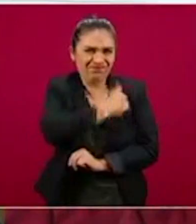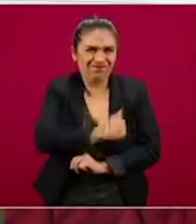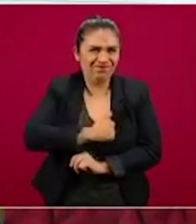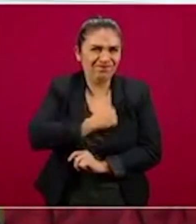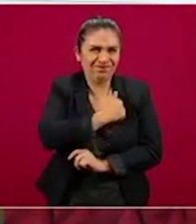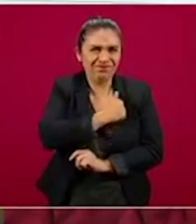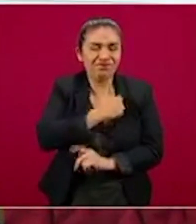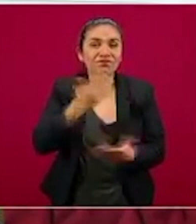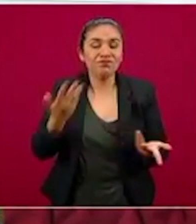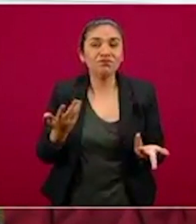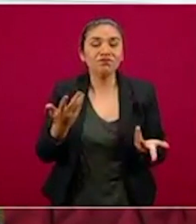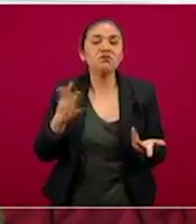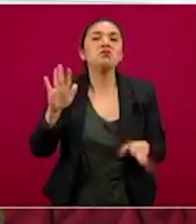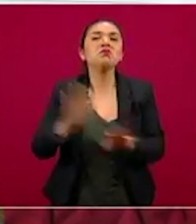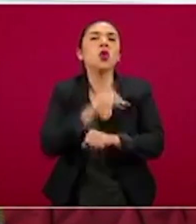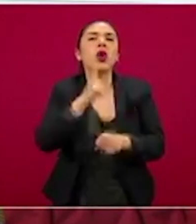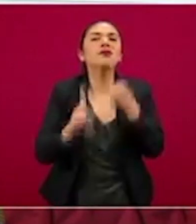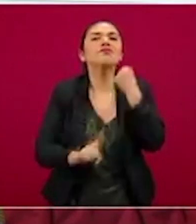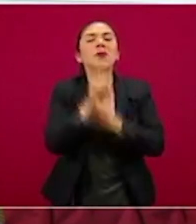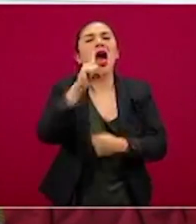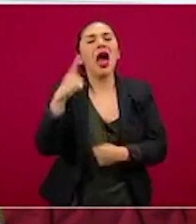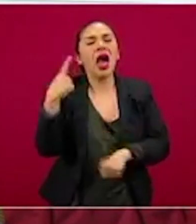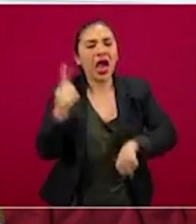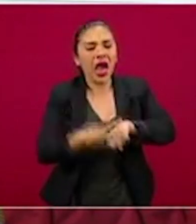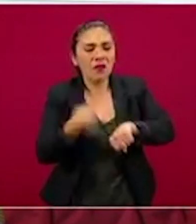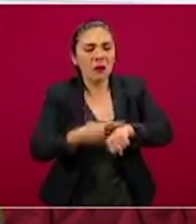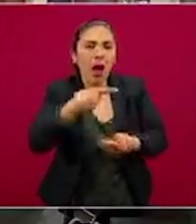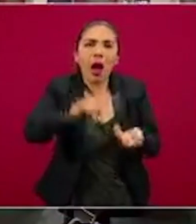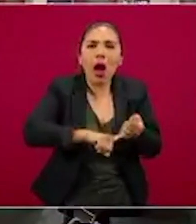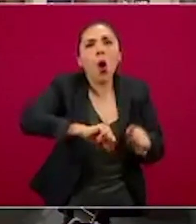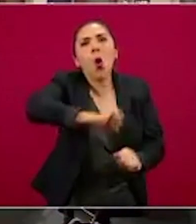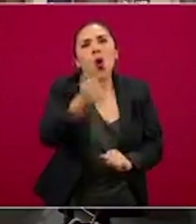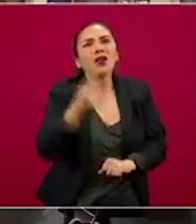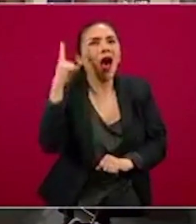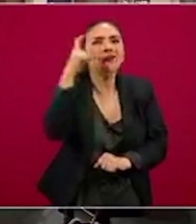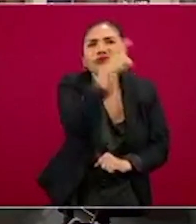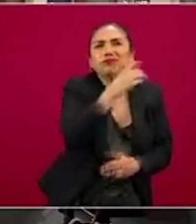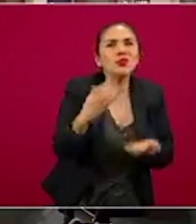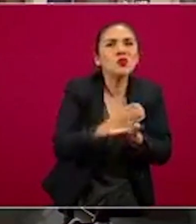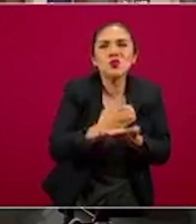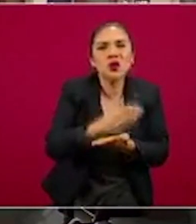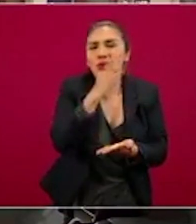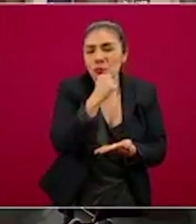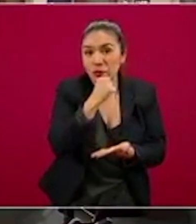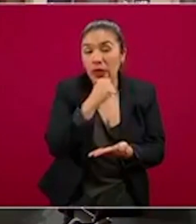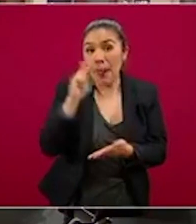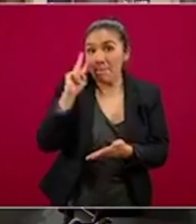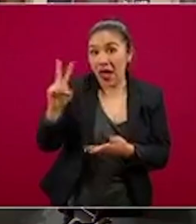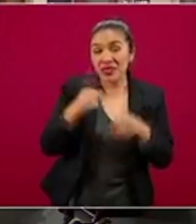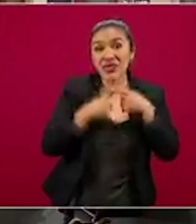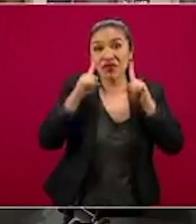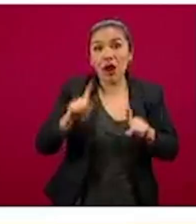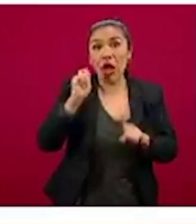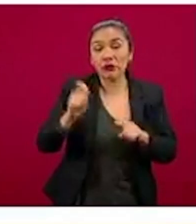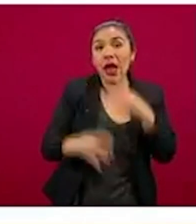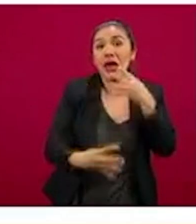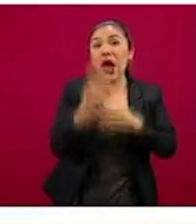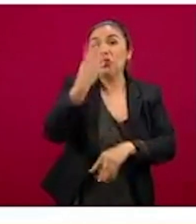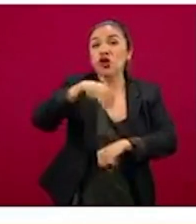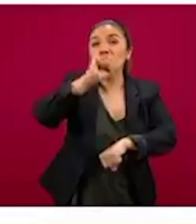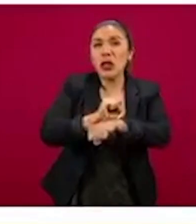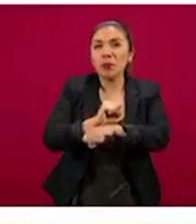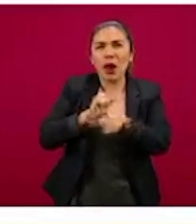fallecido, consecuencia de las complicaciones de la enfermedad, la diferencia para el día de hoy, después de 14 semanas